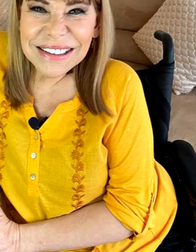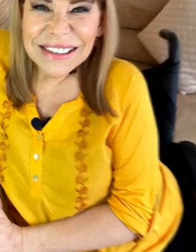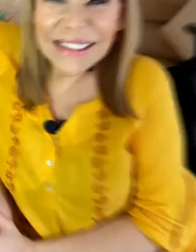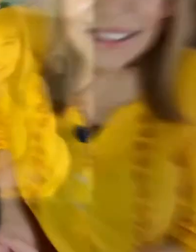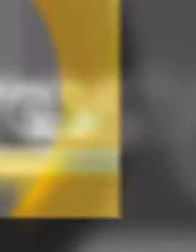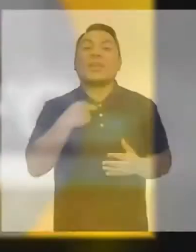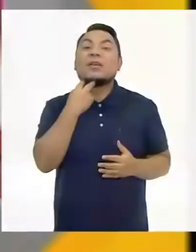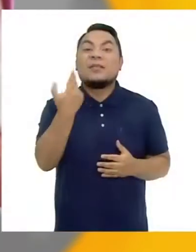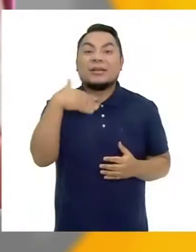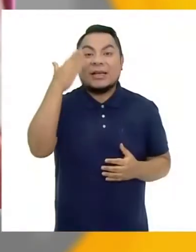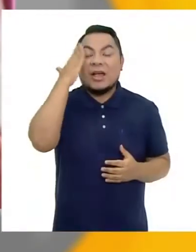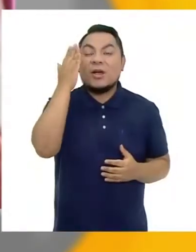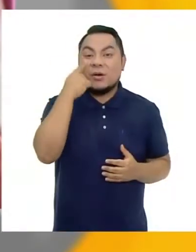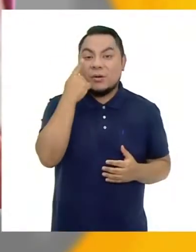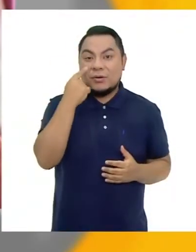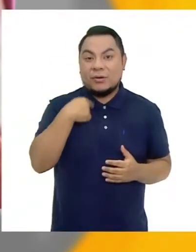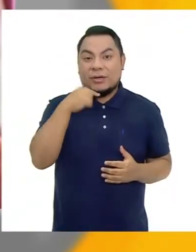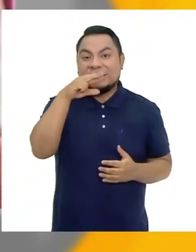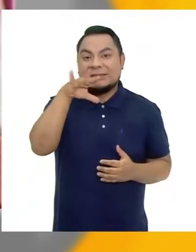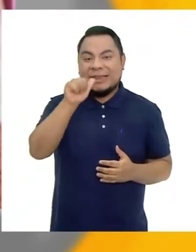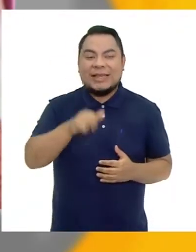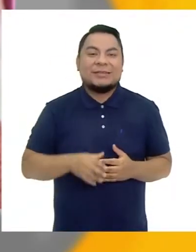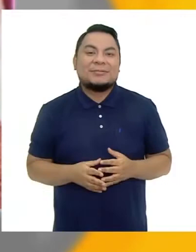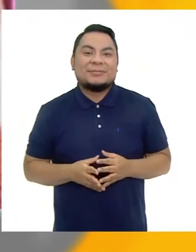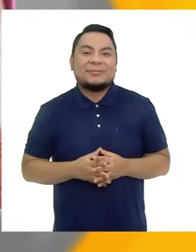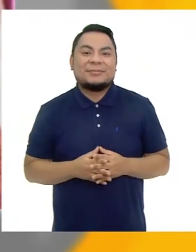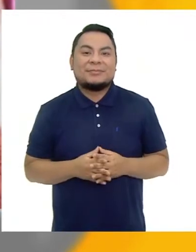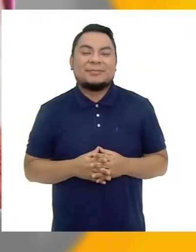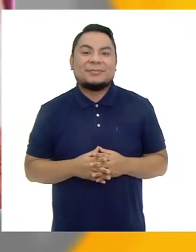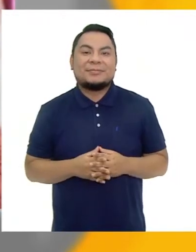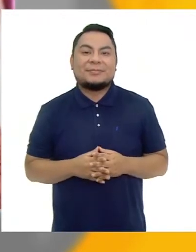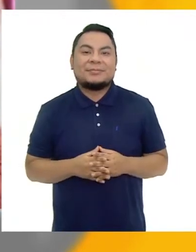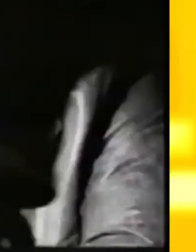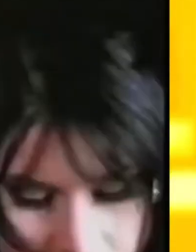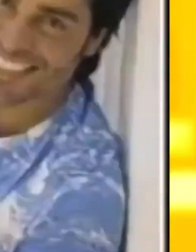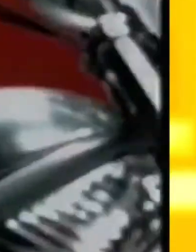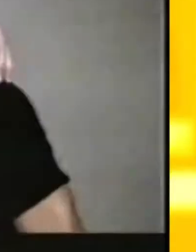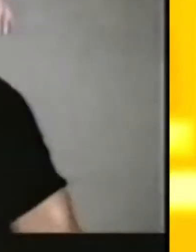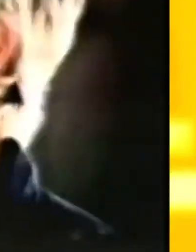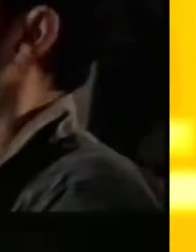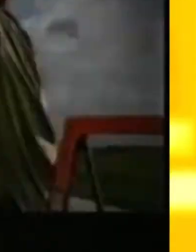Mi voz ya la conocen Yo soy Gina Parker